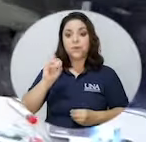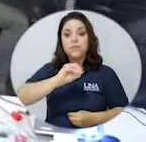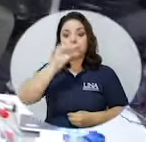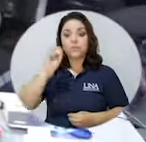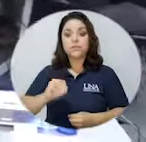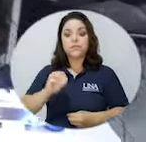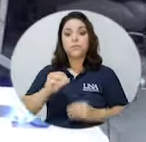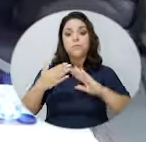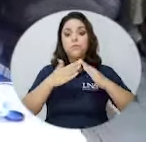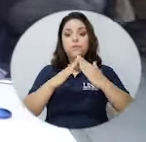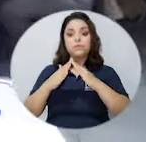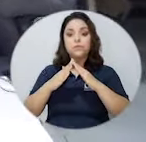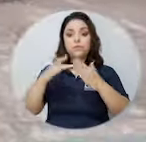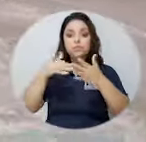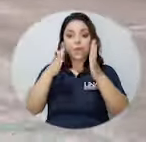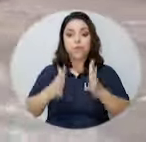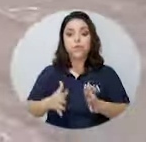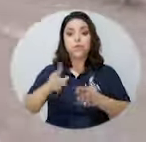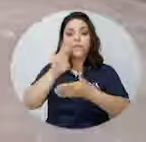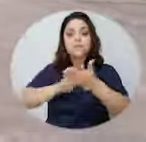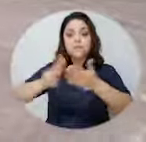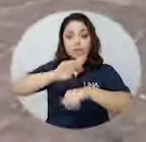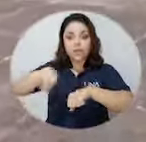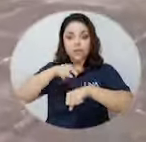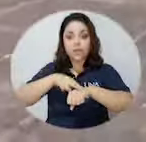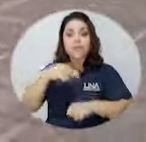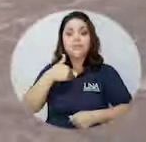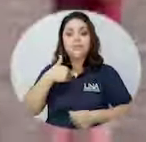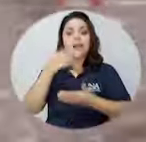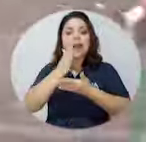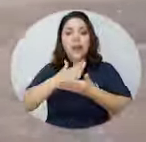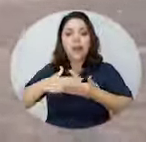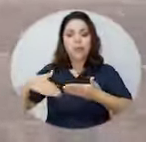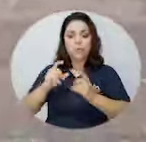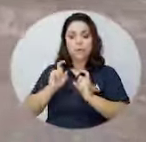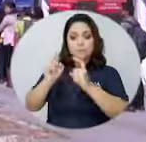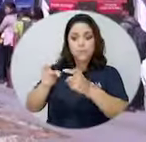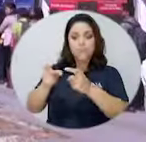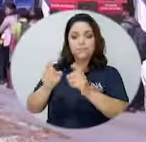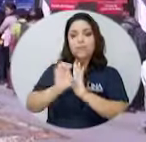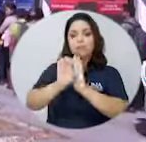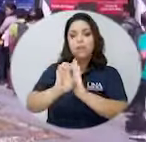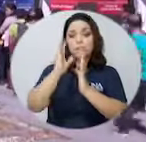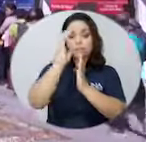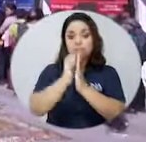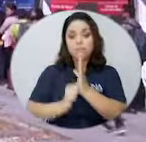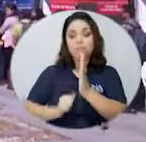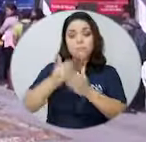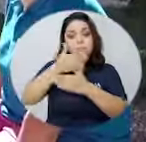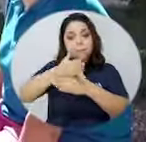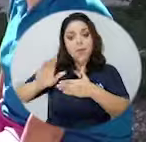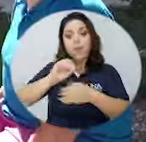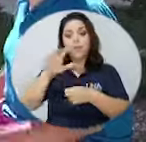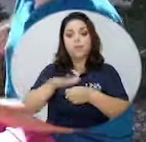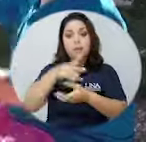estudiantil de la UNA cuenta con algún tipo de beca que va desde la exoneración parcial o total de pago hasta apoyo